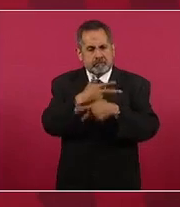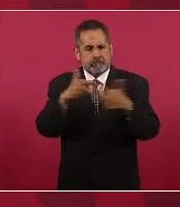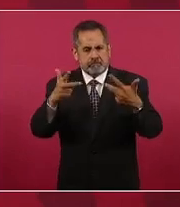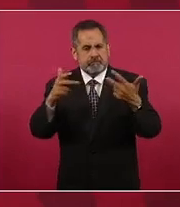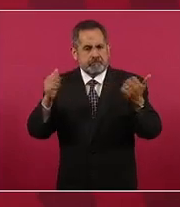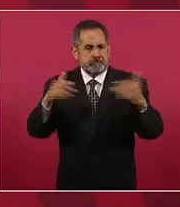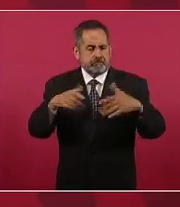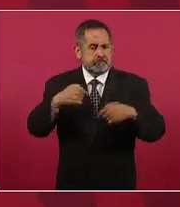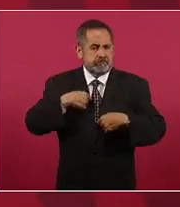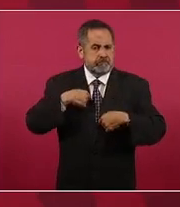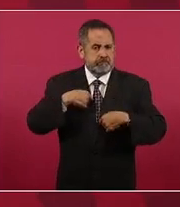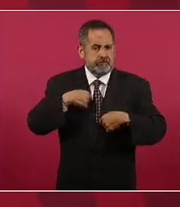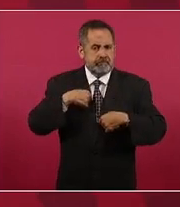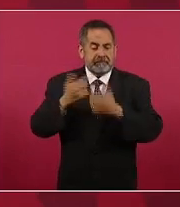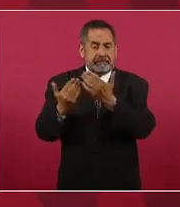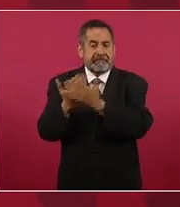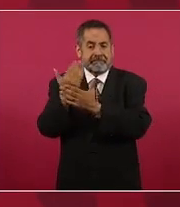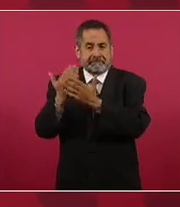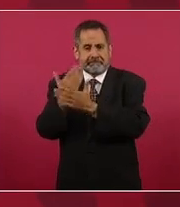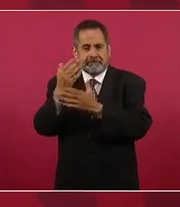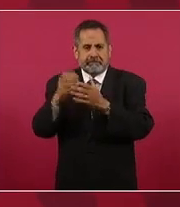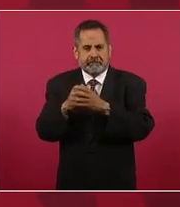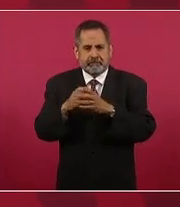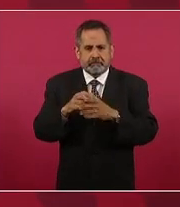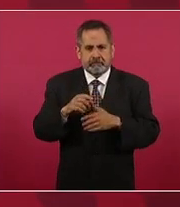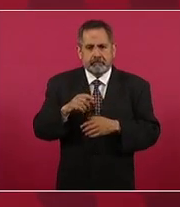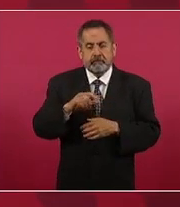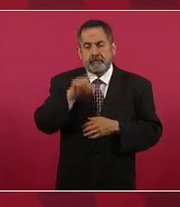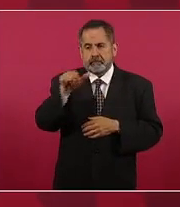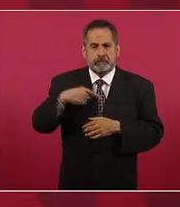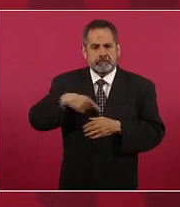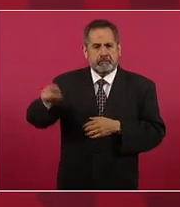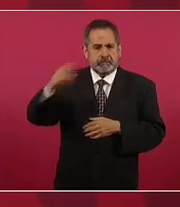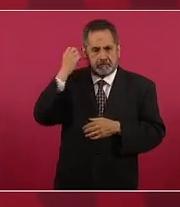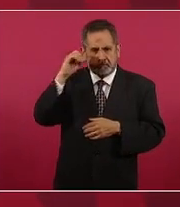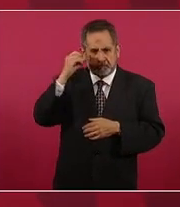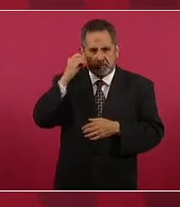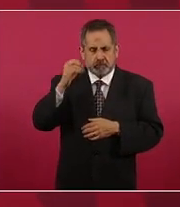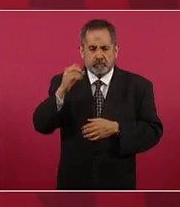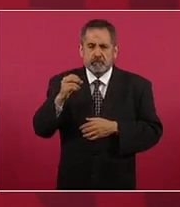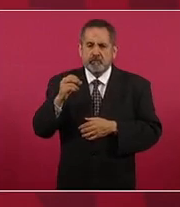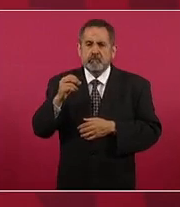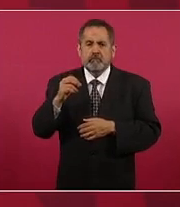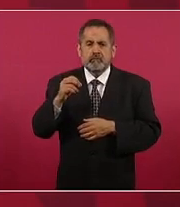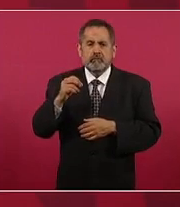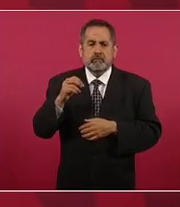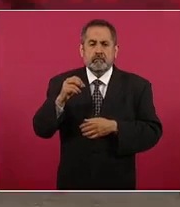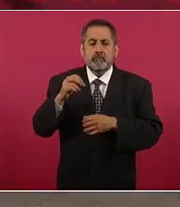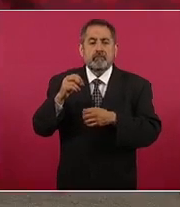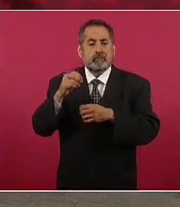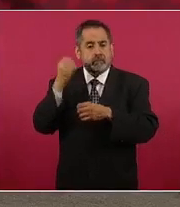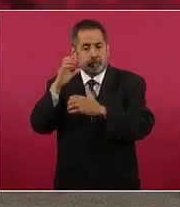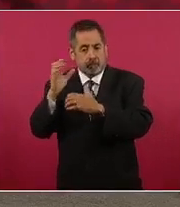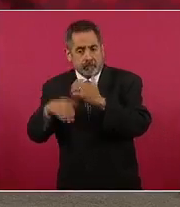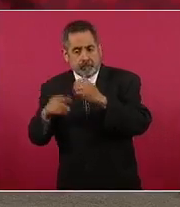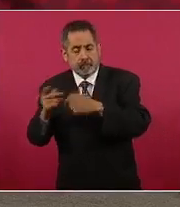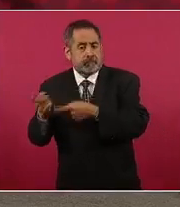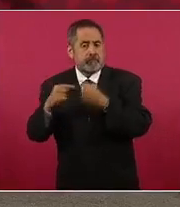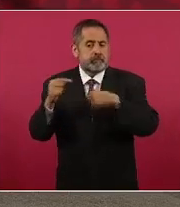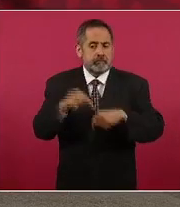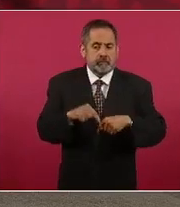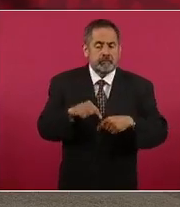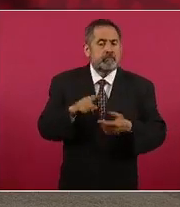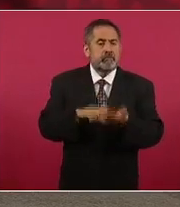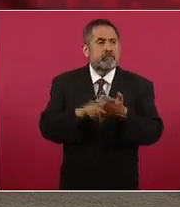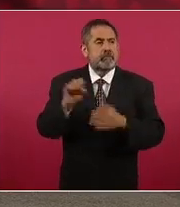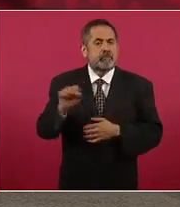es en la mañana y ya me voy a Oaxaca y regreso a Oaxaca y vamos a estar